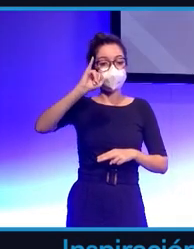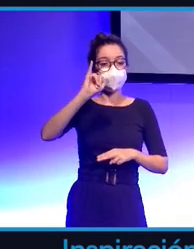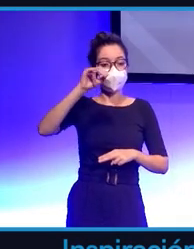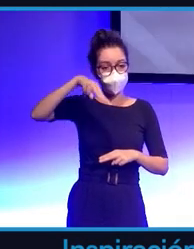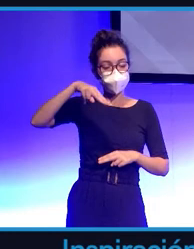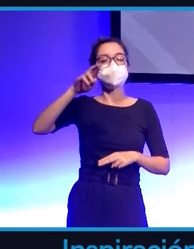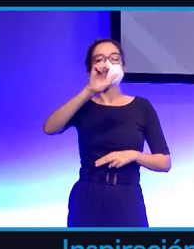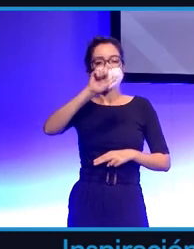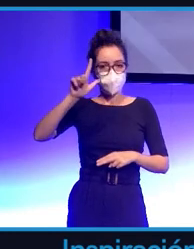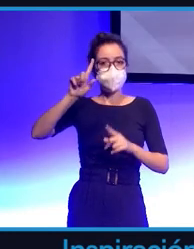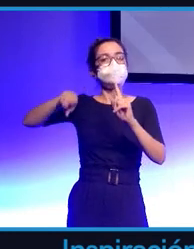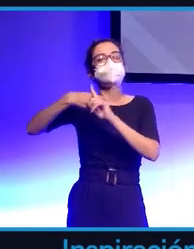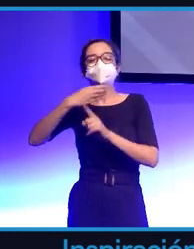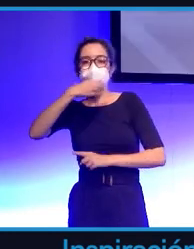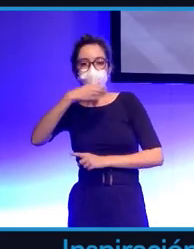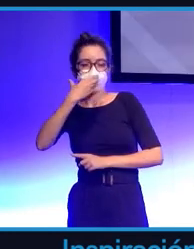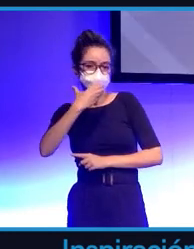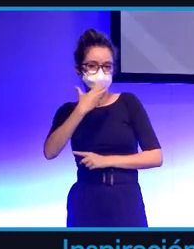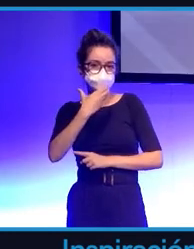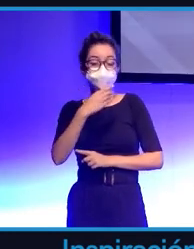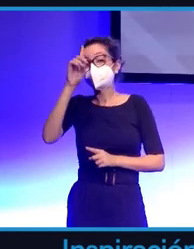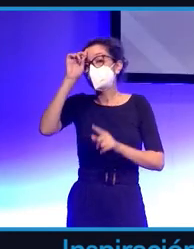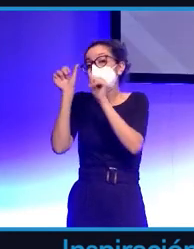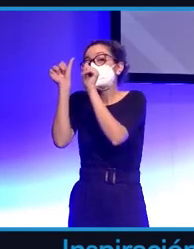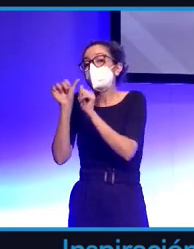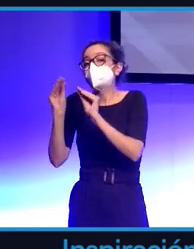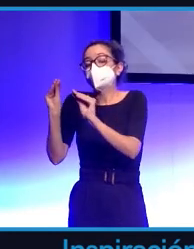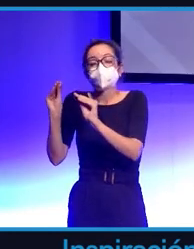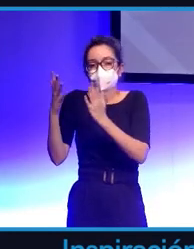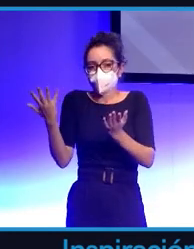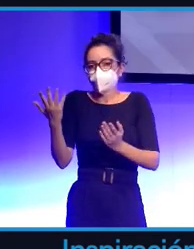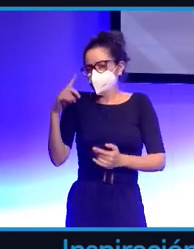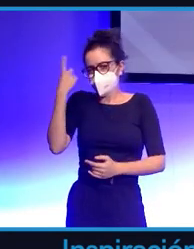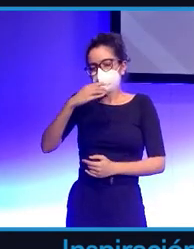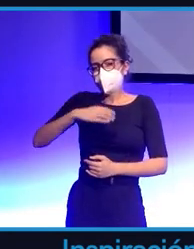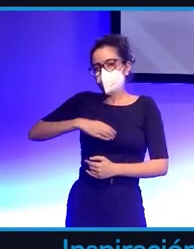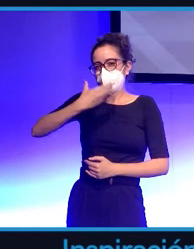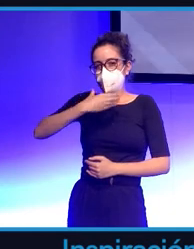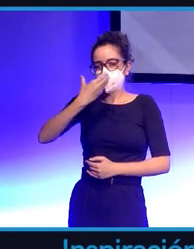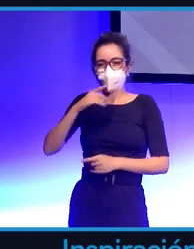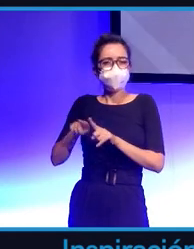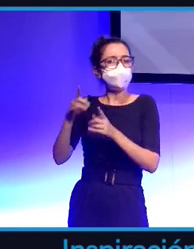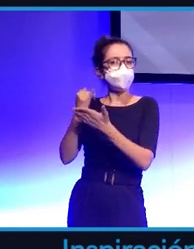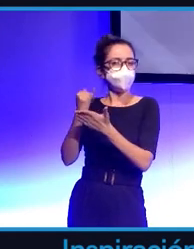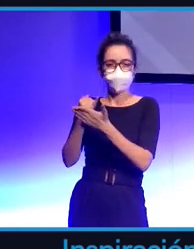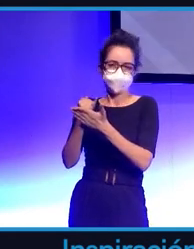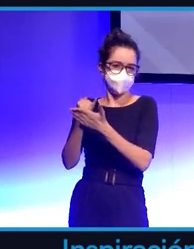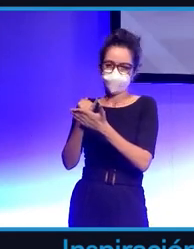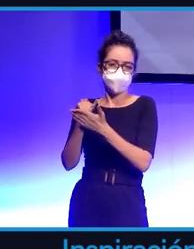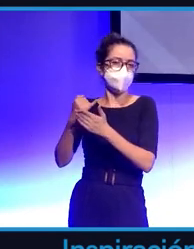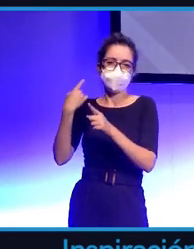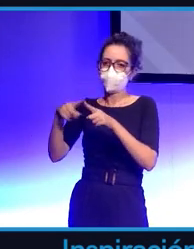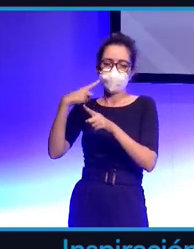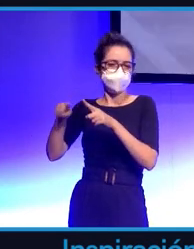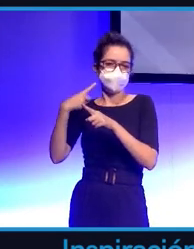molar y Apple. No sabemos cuál va a ser la forma de su gafa pero pensad que cuando Apple dispara no dispara prototipos, dispara ya producto final